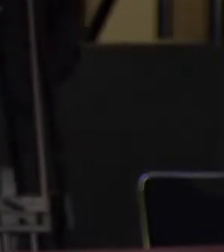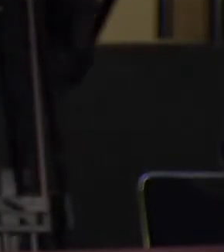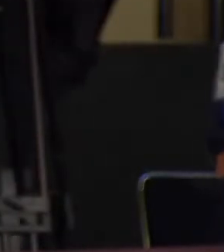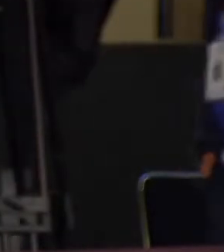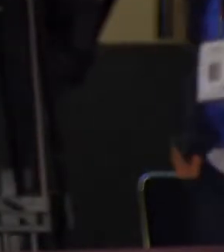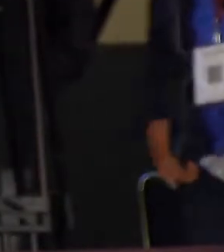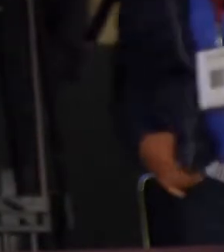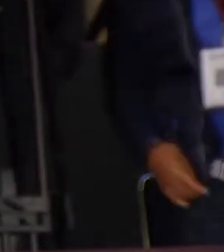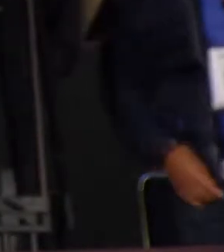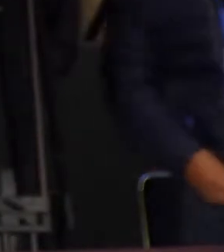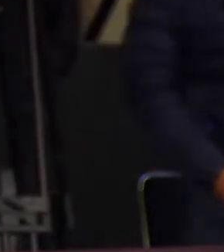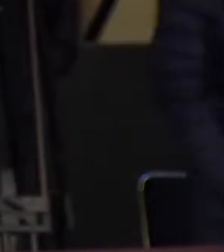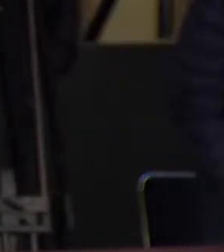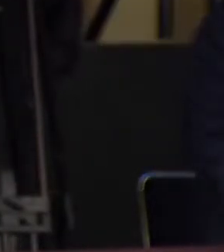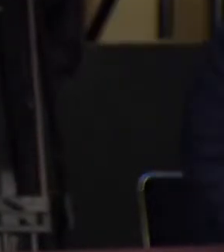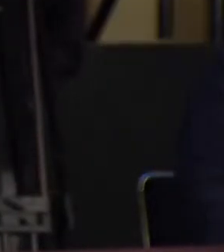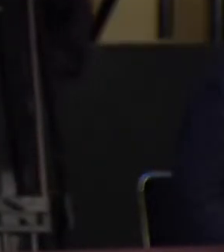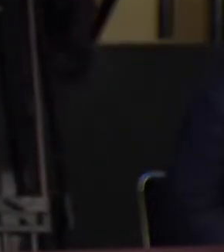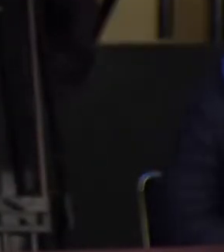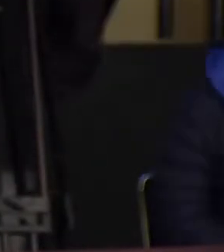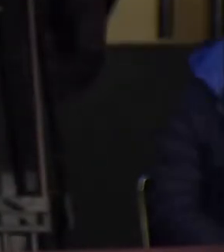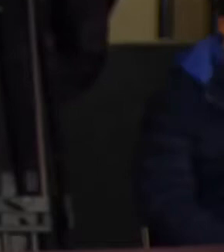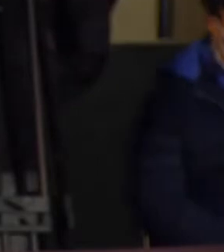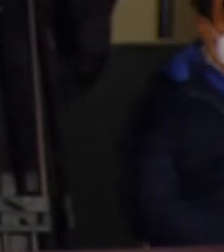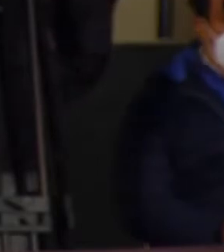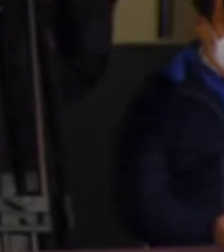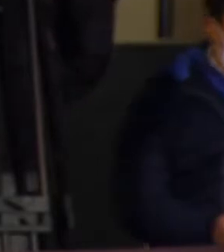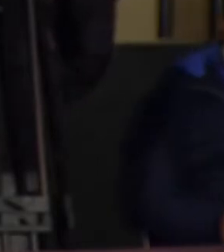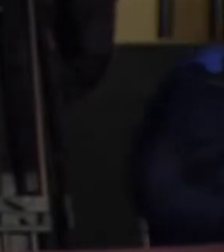apoyo, no el apoyo ciudadano.